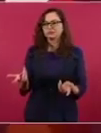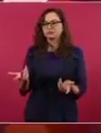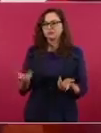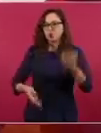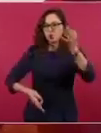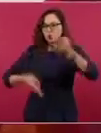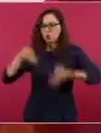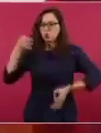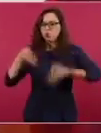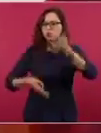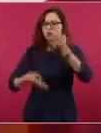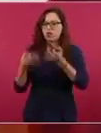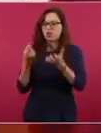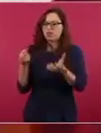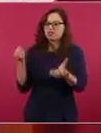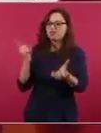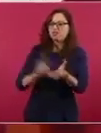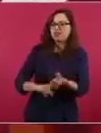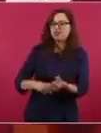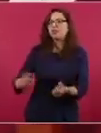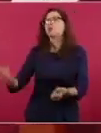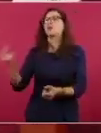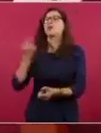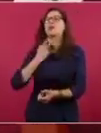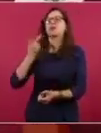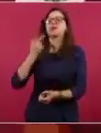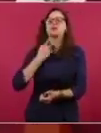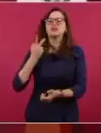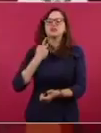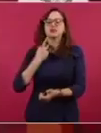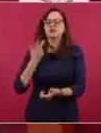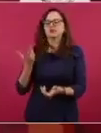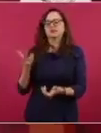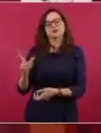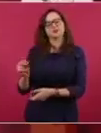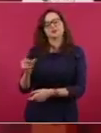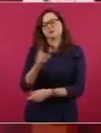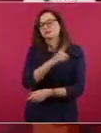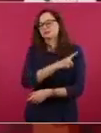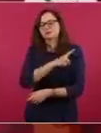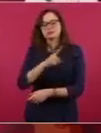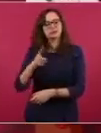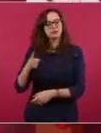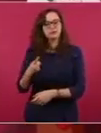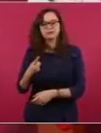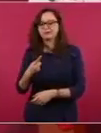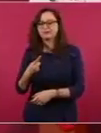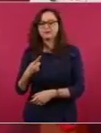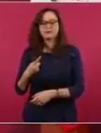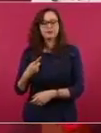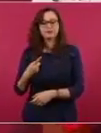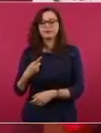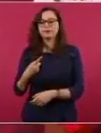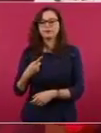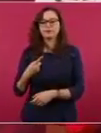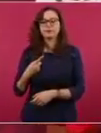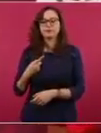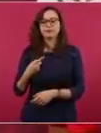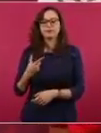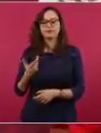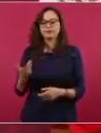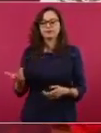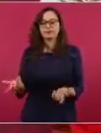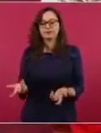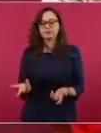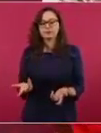propósitos políticos que no se le puede